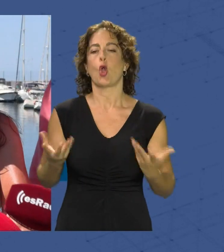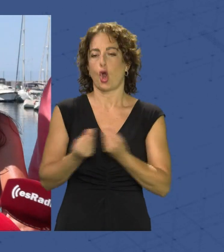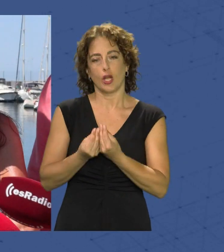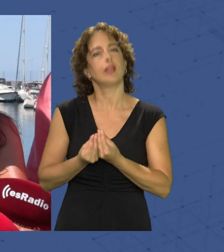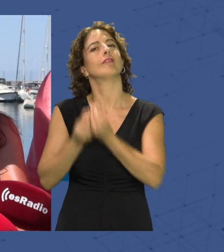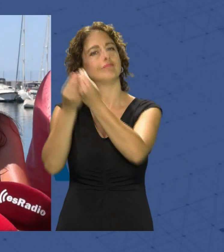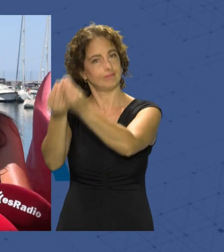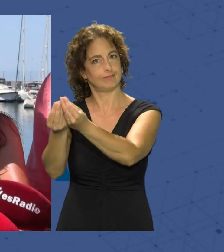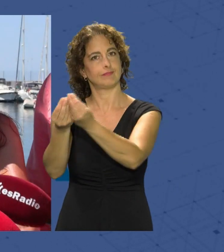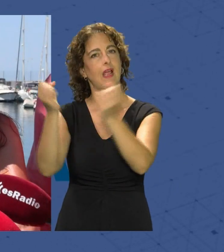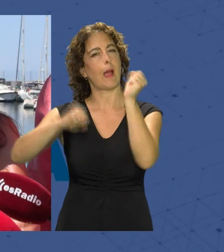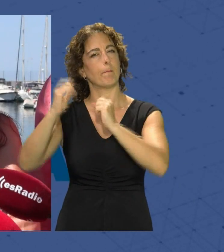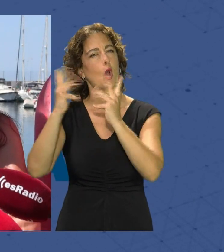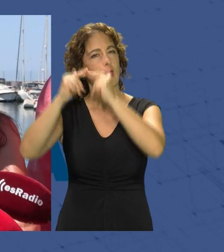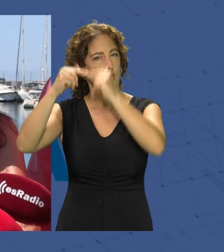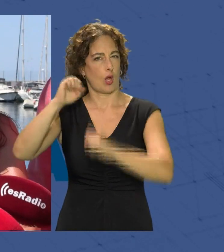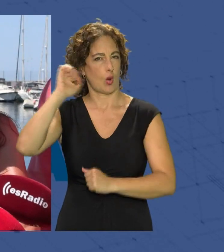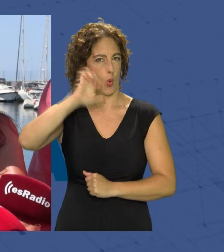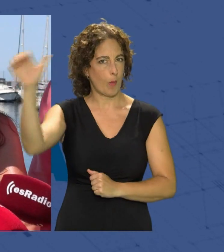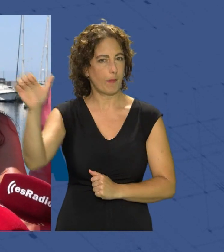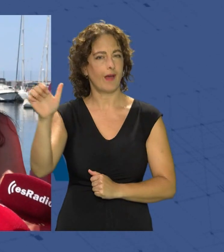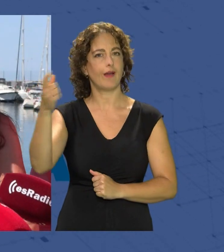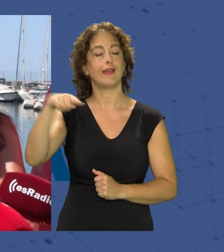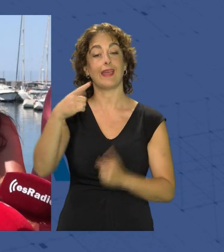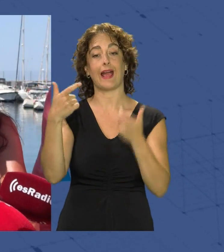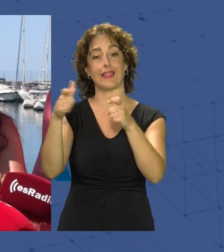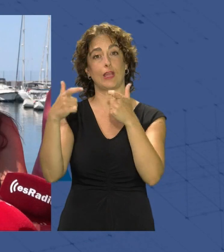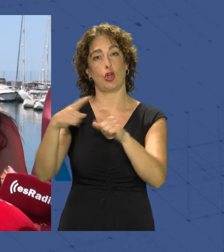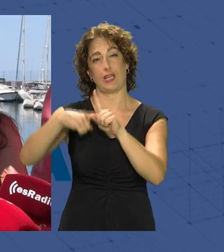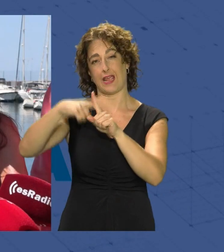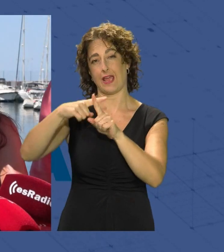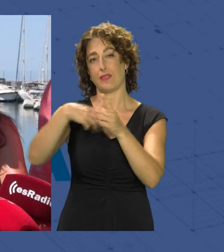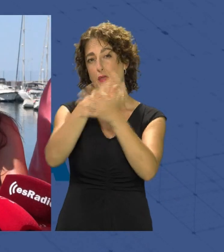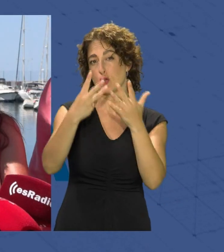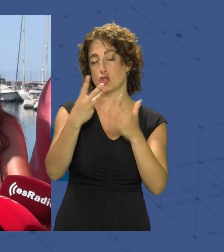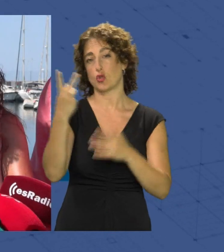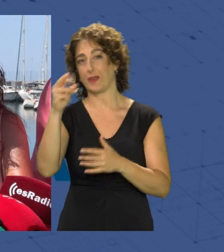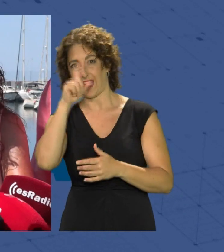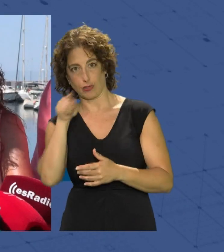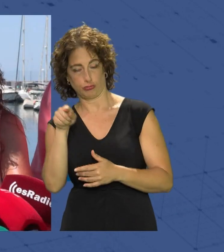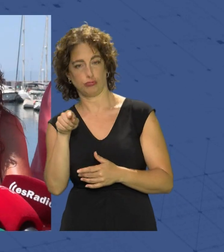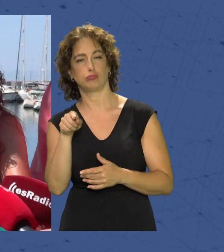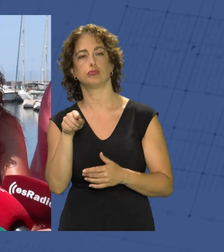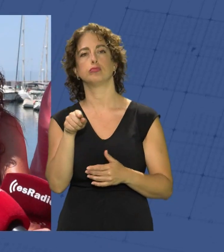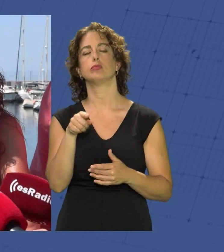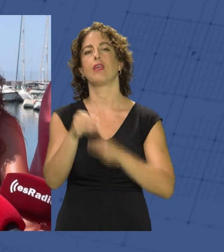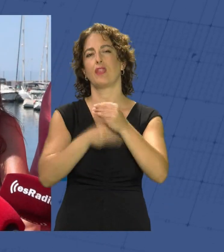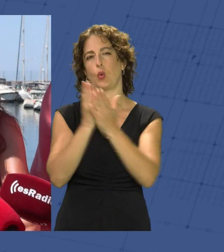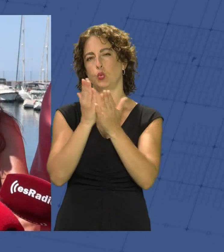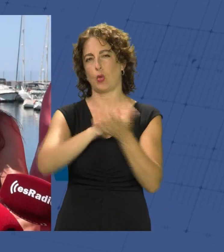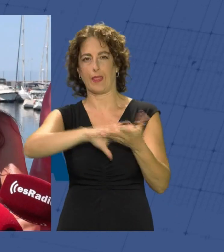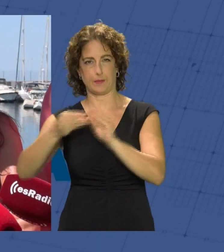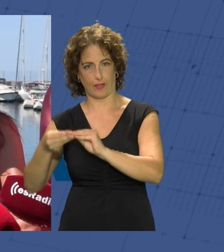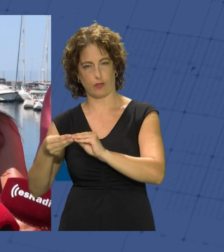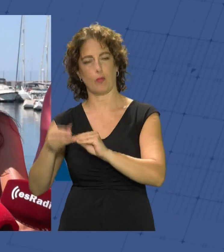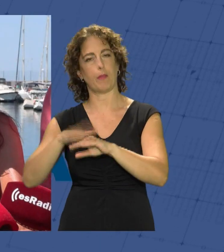allí al campeonato de Europa ellas salieron en categorías con 18 y 20 años también porque hicieron el curso de adaptación para